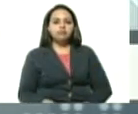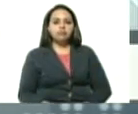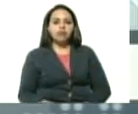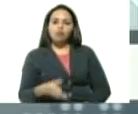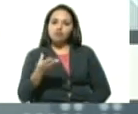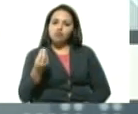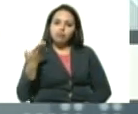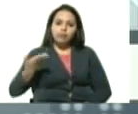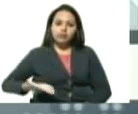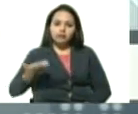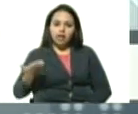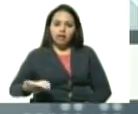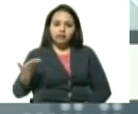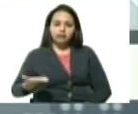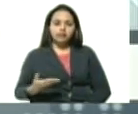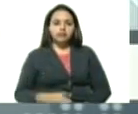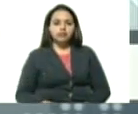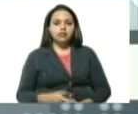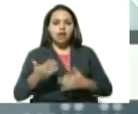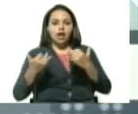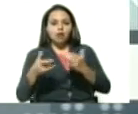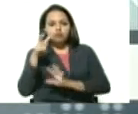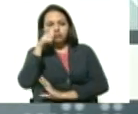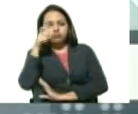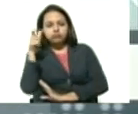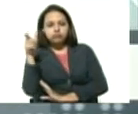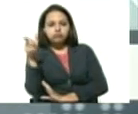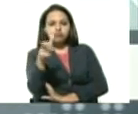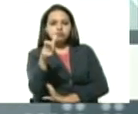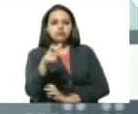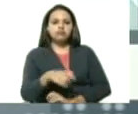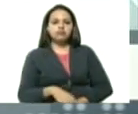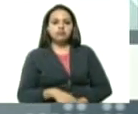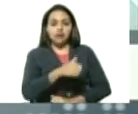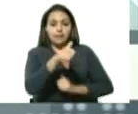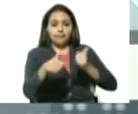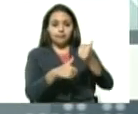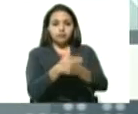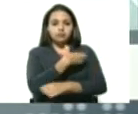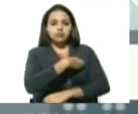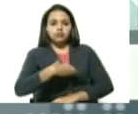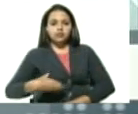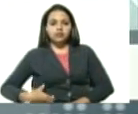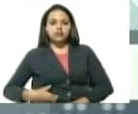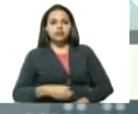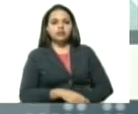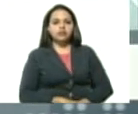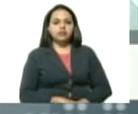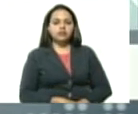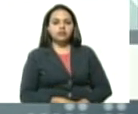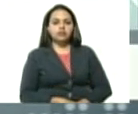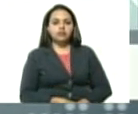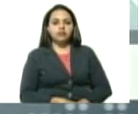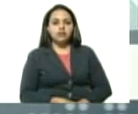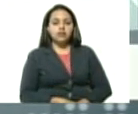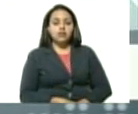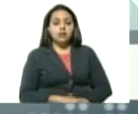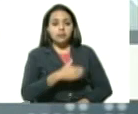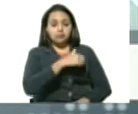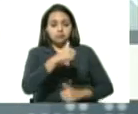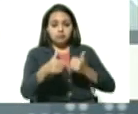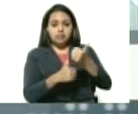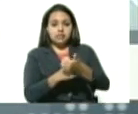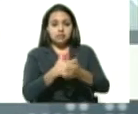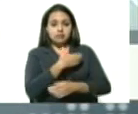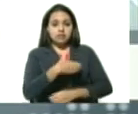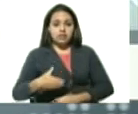importante, vamos a supervisar, señora vicepresidenta, vicepresidente de servicios públicos, Reverol,